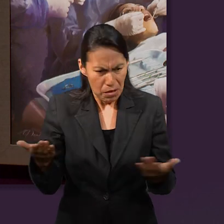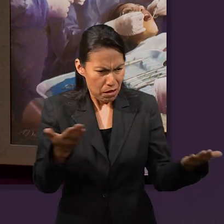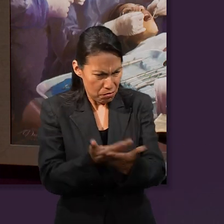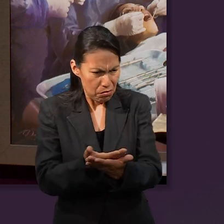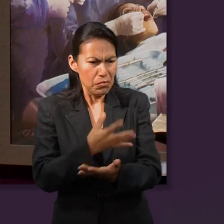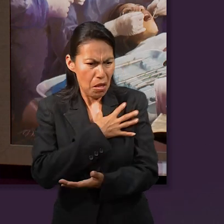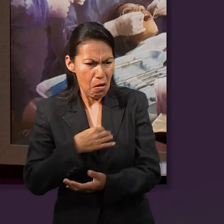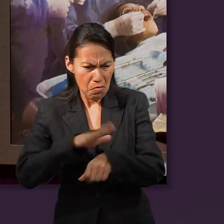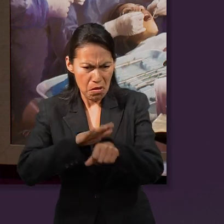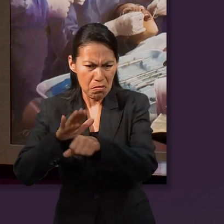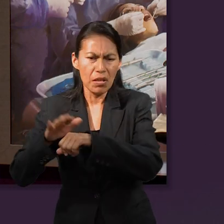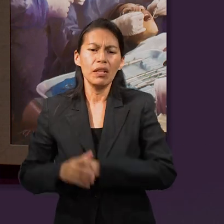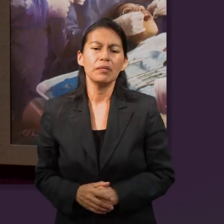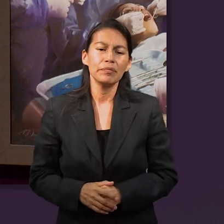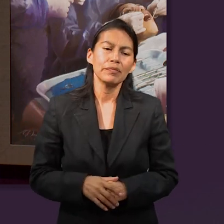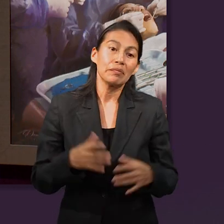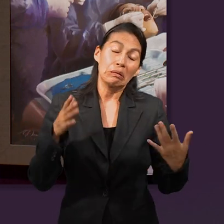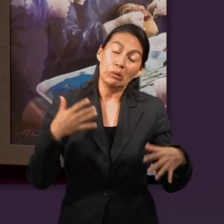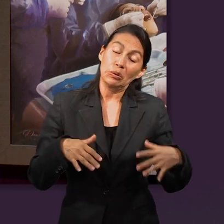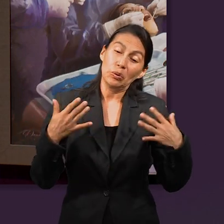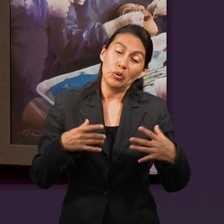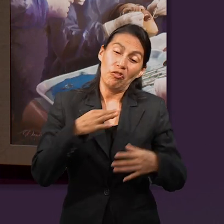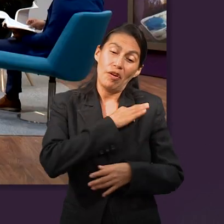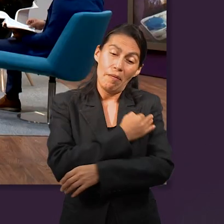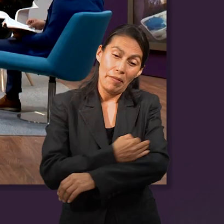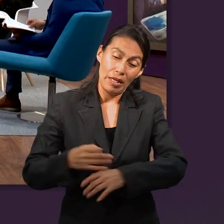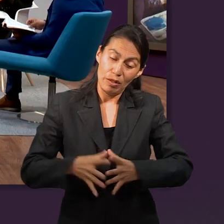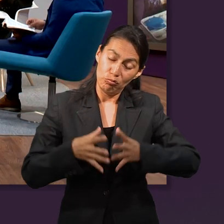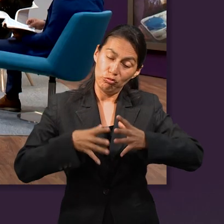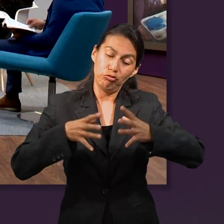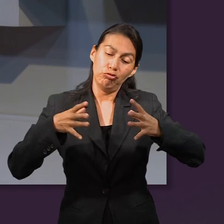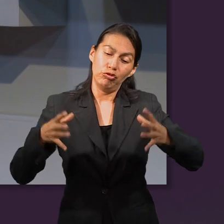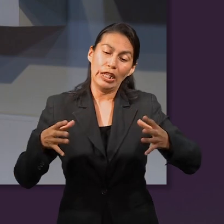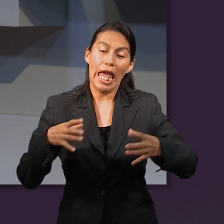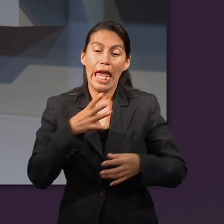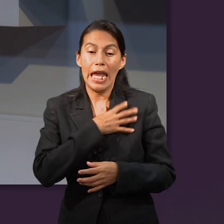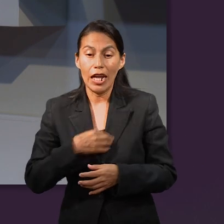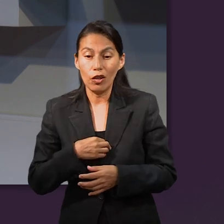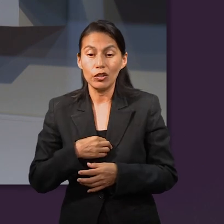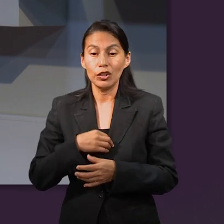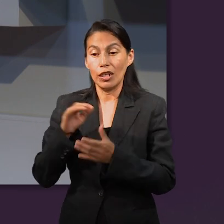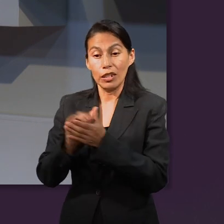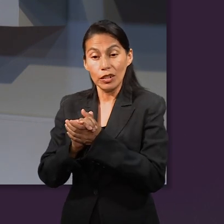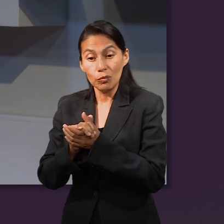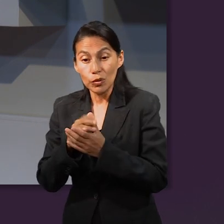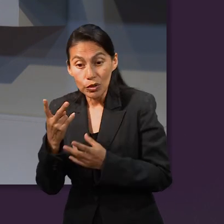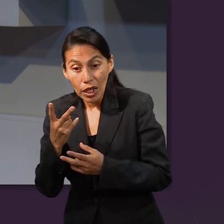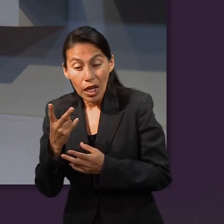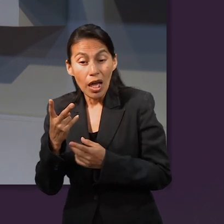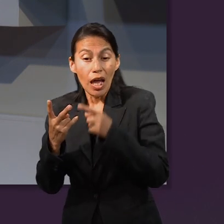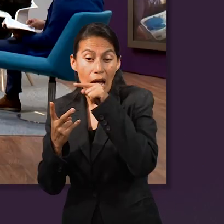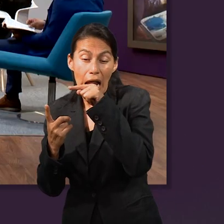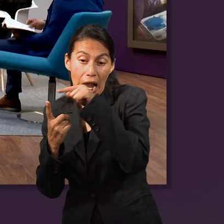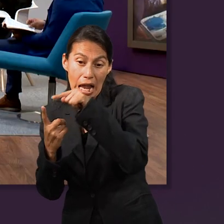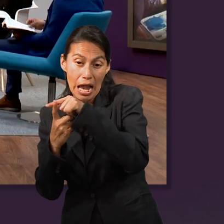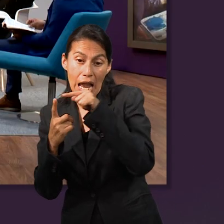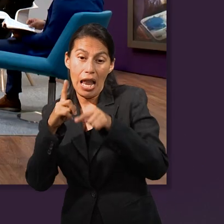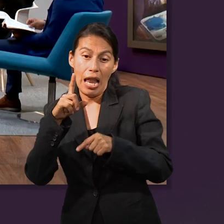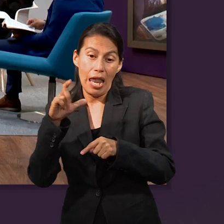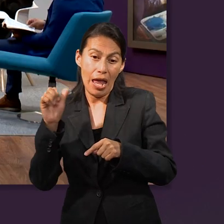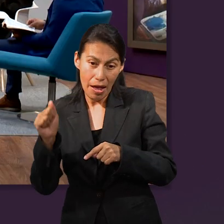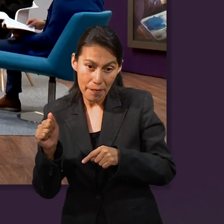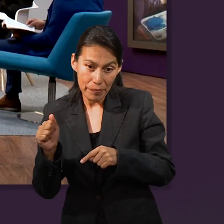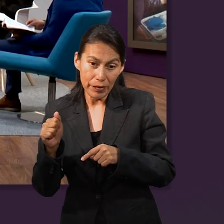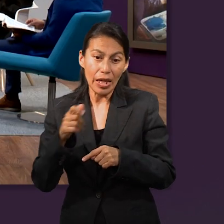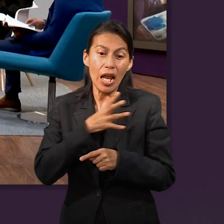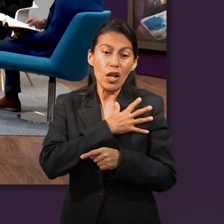su sierva y ella también le da su sierva para que le siga dando hijos. Y entonces, ahí es en donde empieza a crecer la familia, con los hijos de las siervas y los hijos de